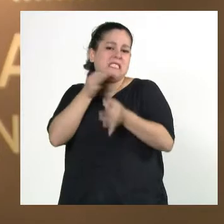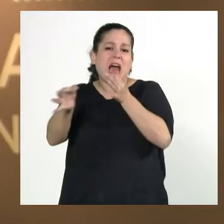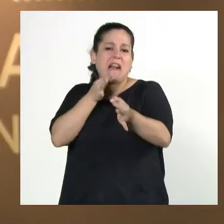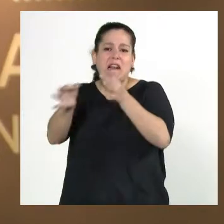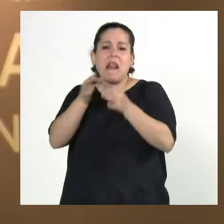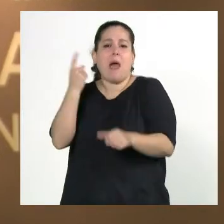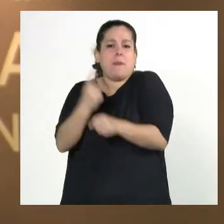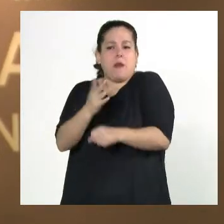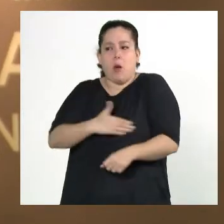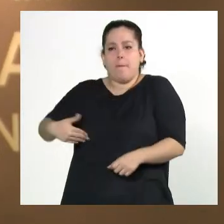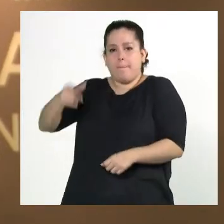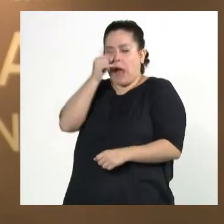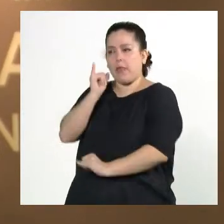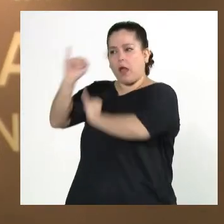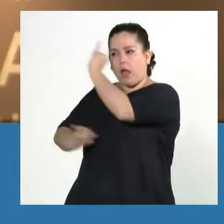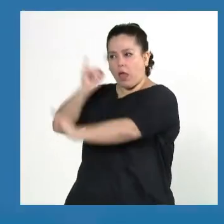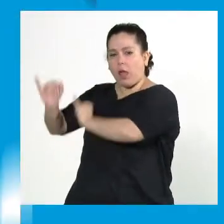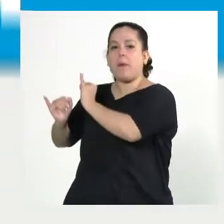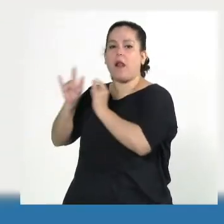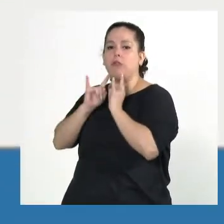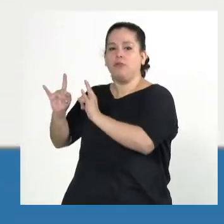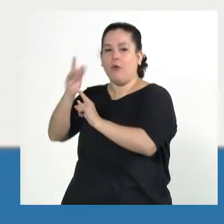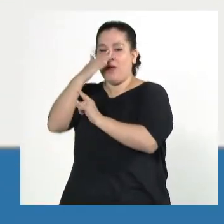instruir a los padres para que los padres instruyan a los chicos.